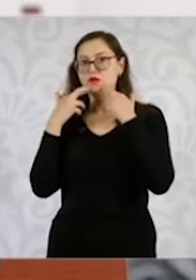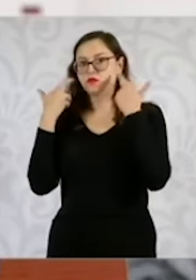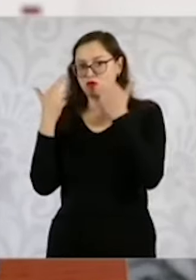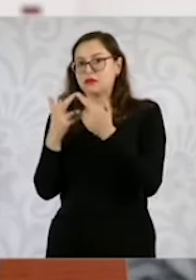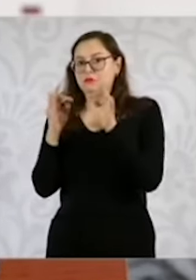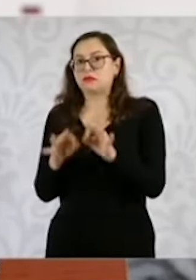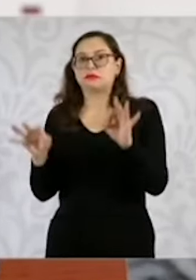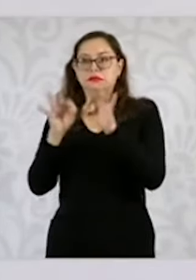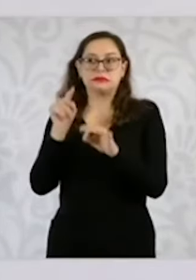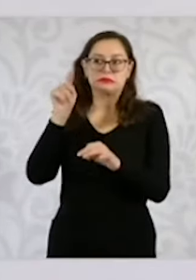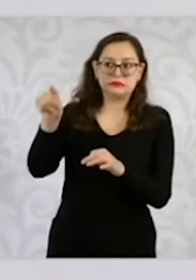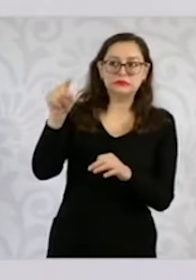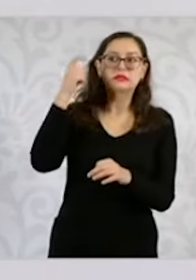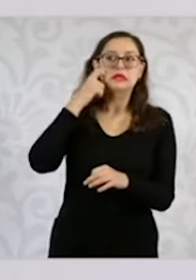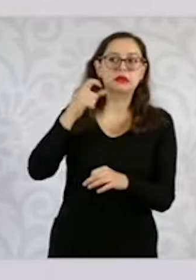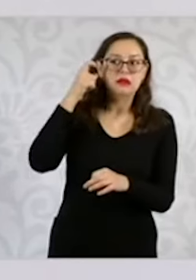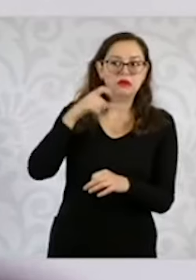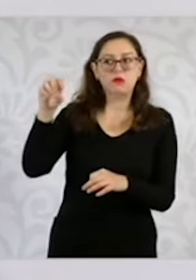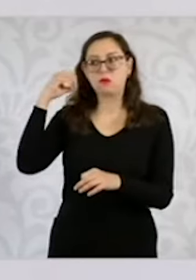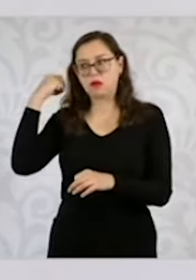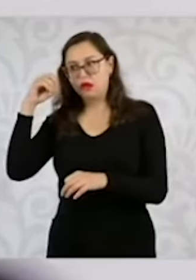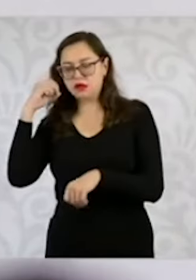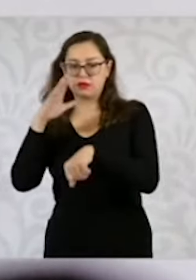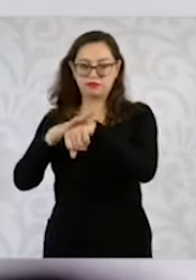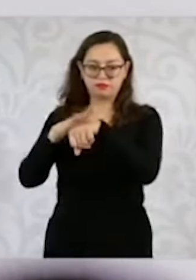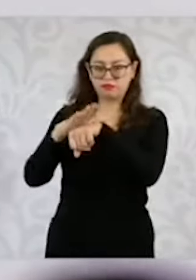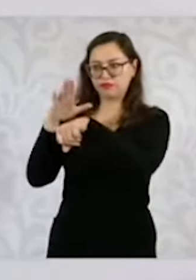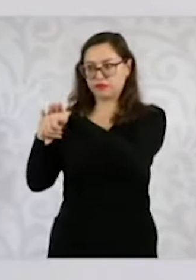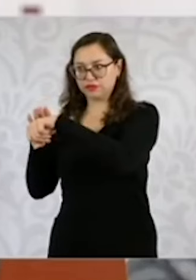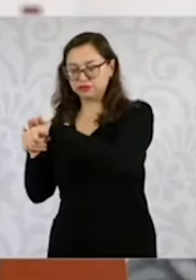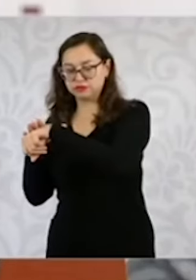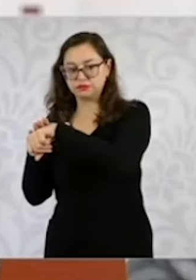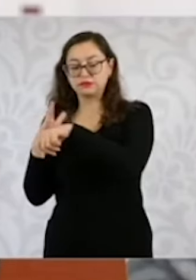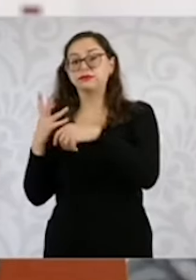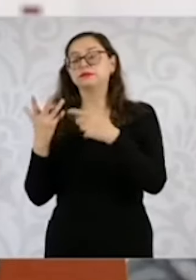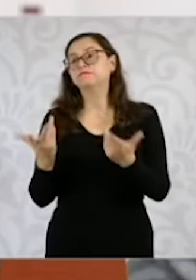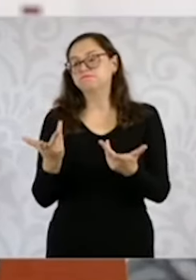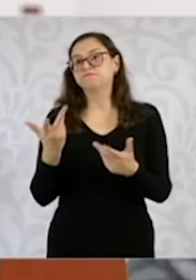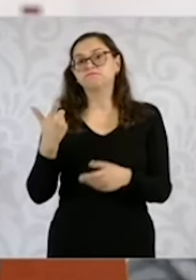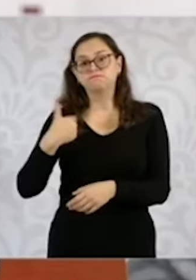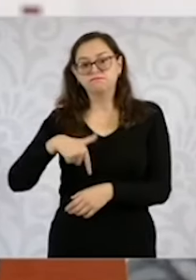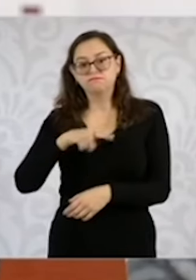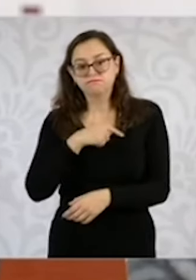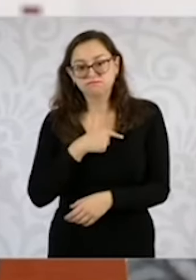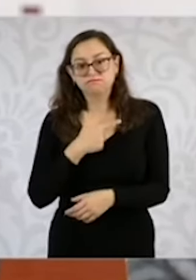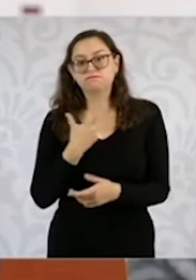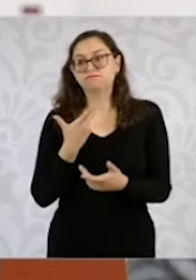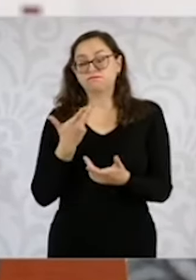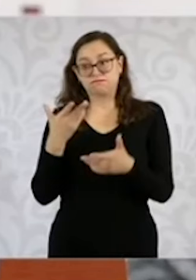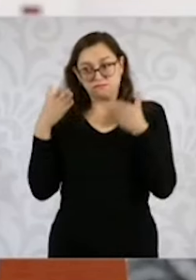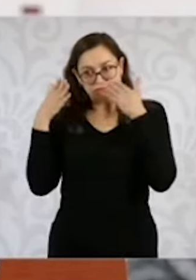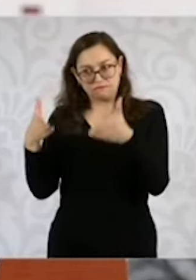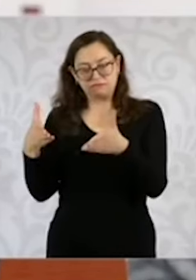aseguró que no se va a regresar la guerra contra el narco, sino que con la mencionada Estrategia de Cuatro Ejes buscará resolver esta problemática.